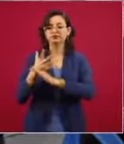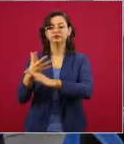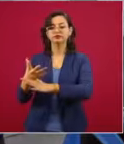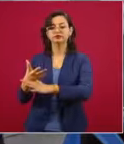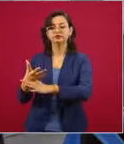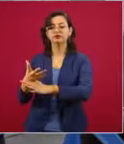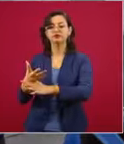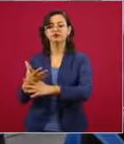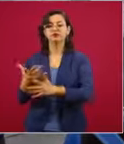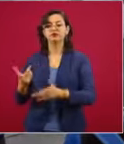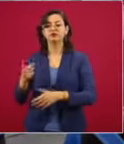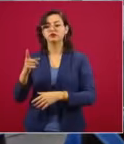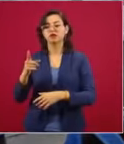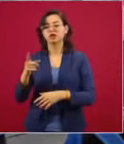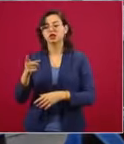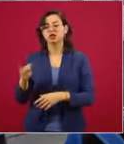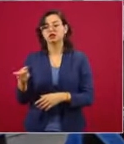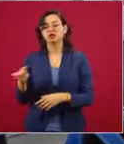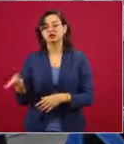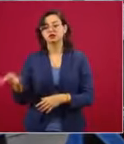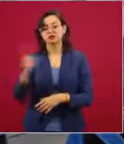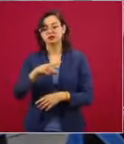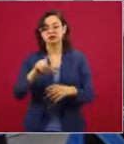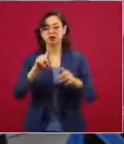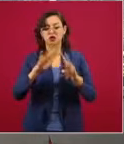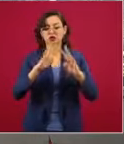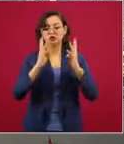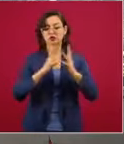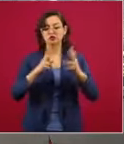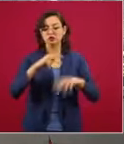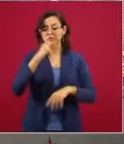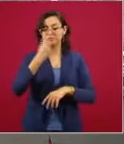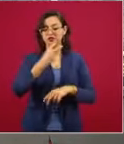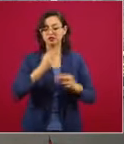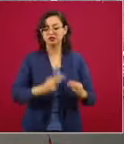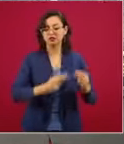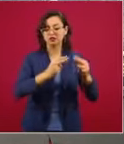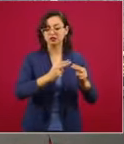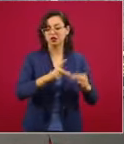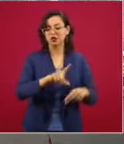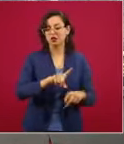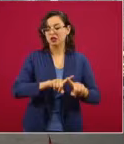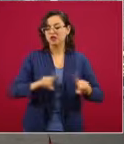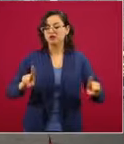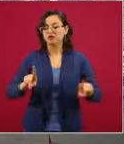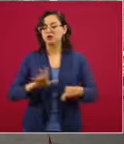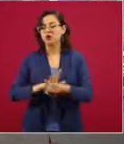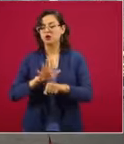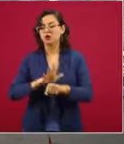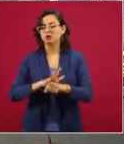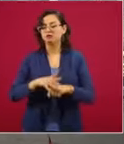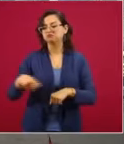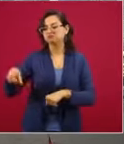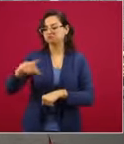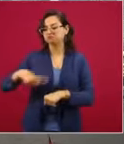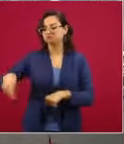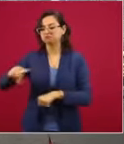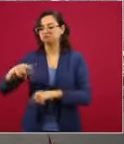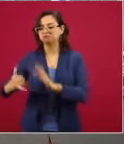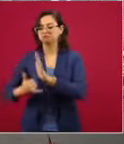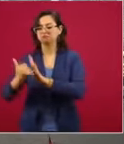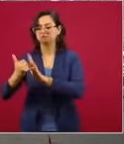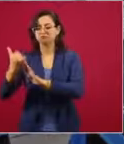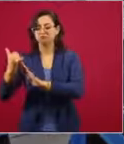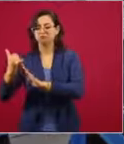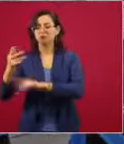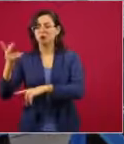comparación del Consejo Mexicano de Negocios, ellos, los constructores sí necesitan el aval del